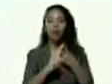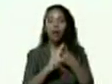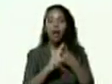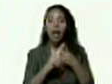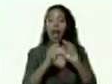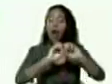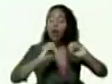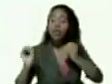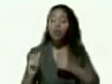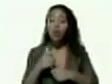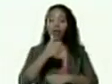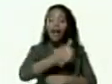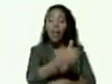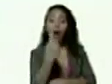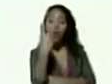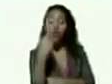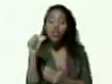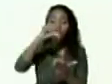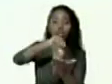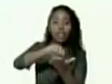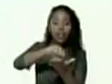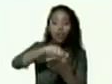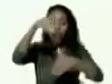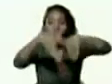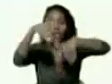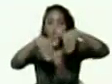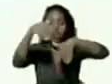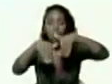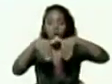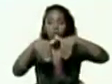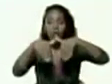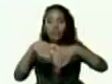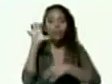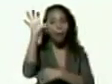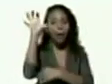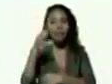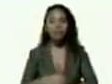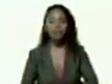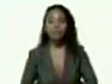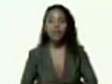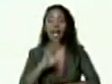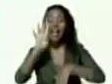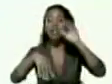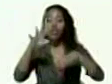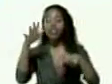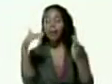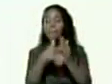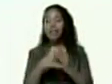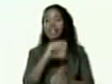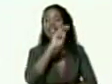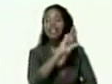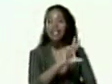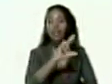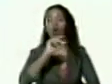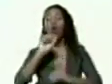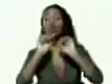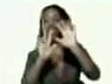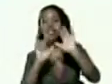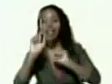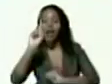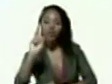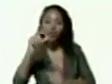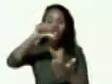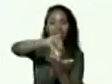cada uno de los centros electorales del país tenemos 14.381 centros